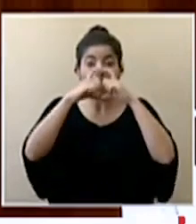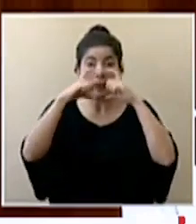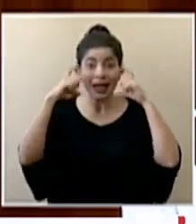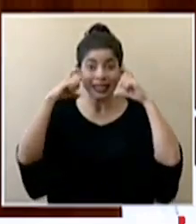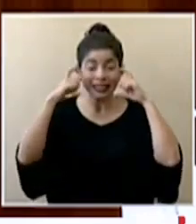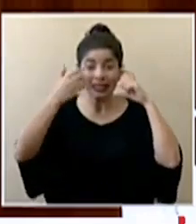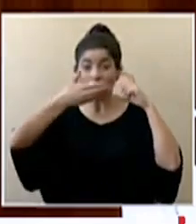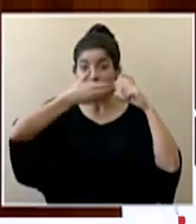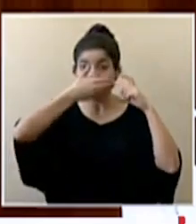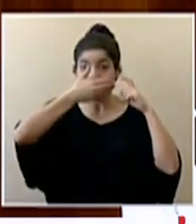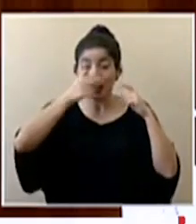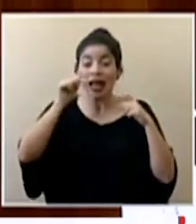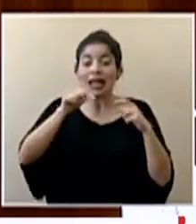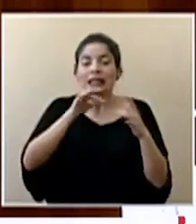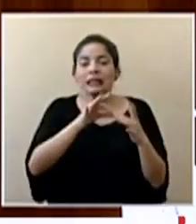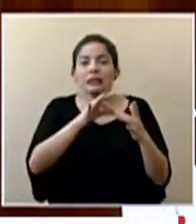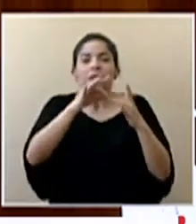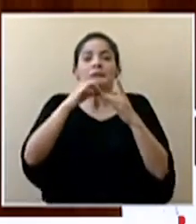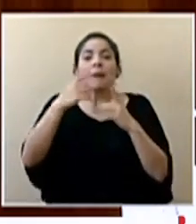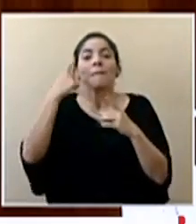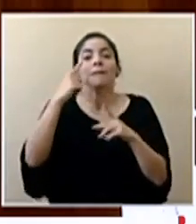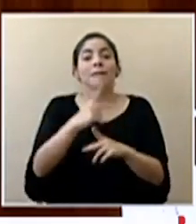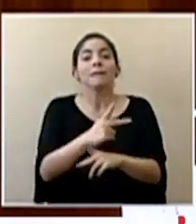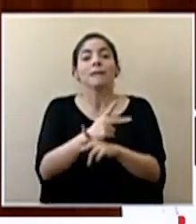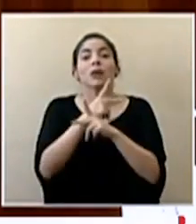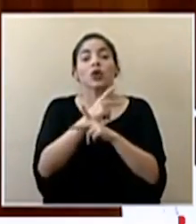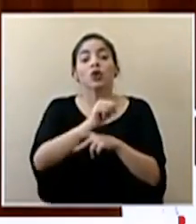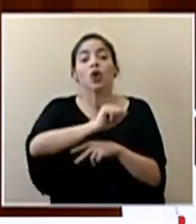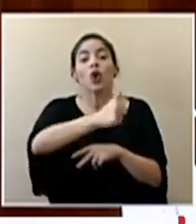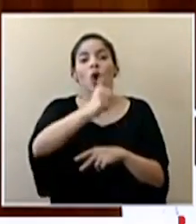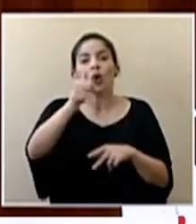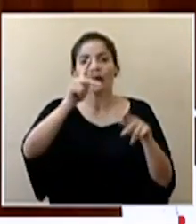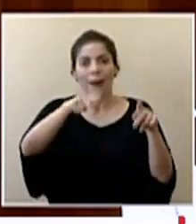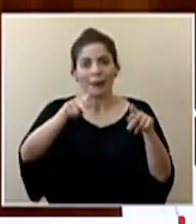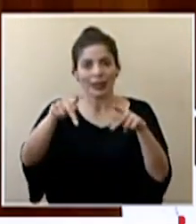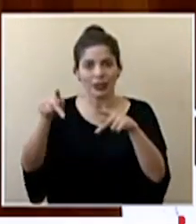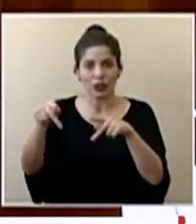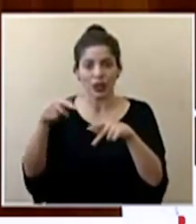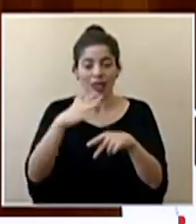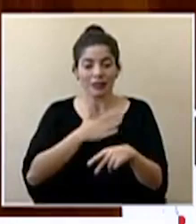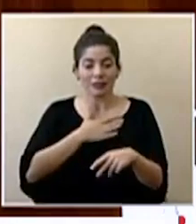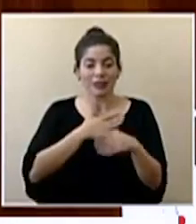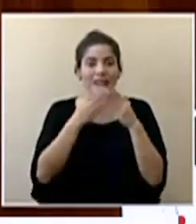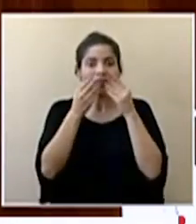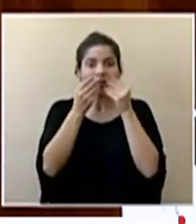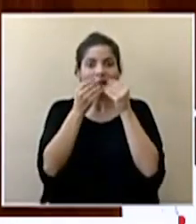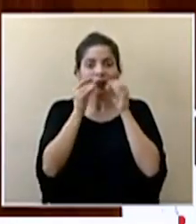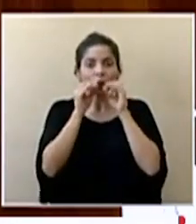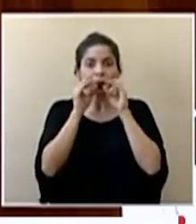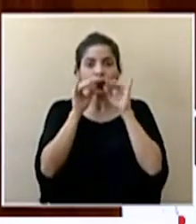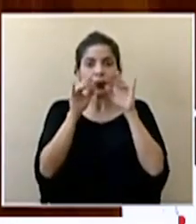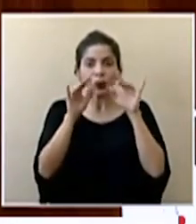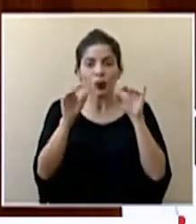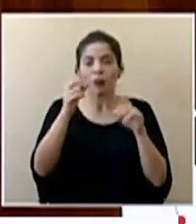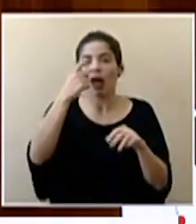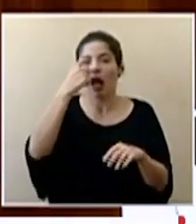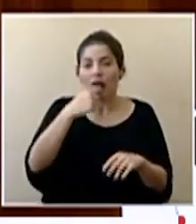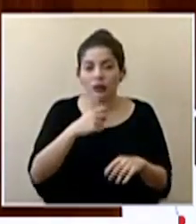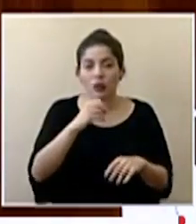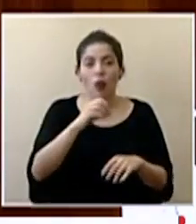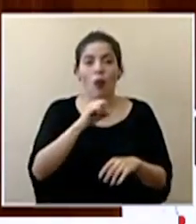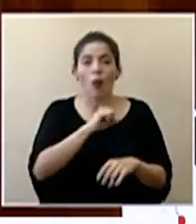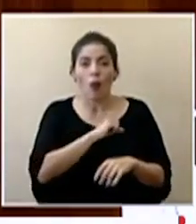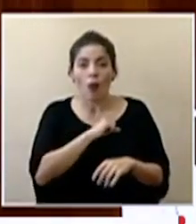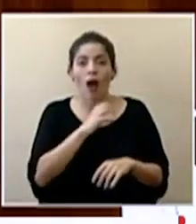cubrebocas es especialmente para proteger a otras personas de las gotitas de saliva que pueden salir en estornudos en la misma conversación